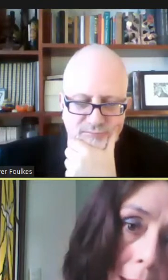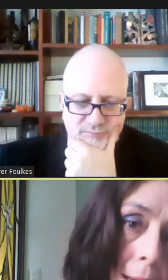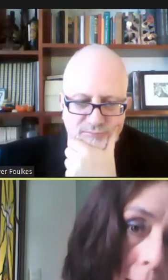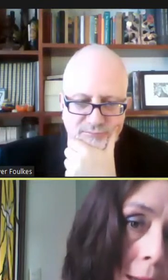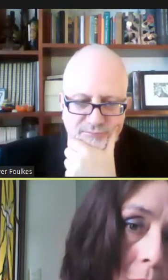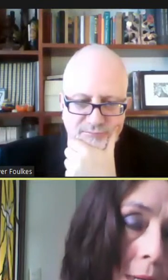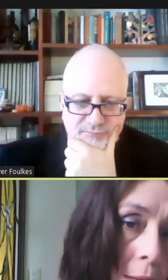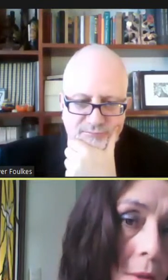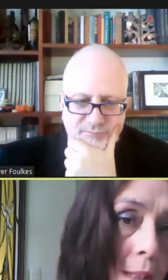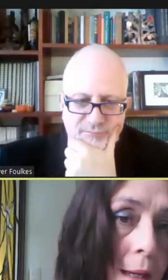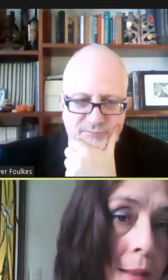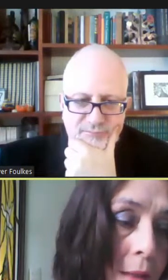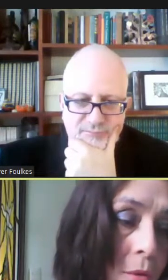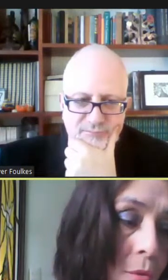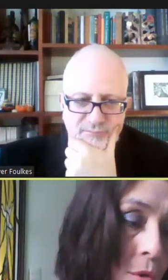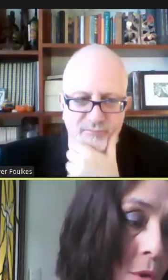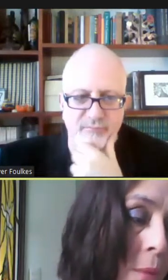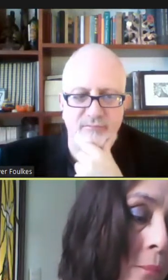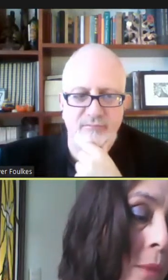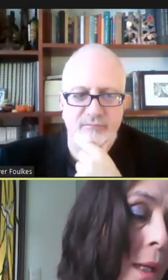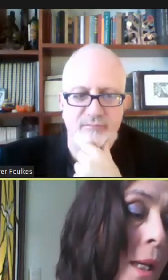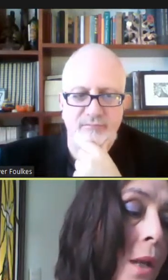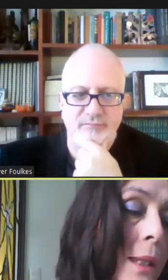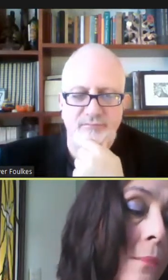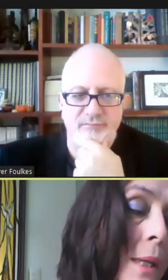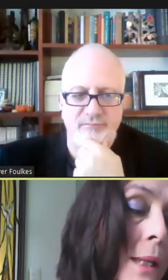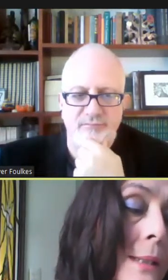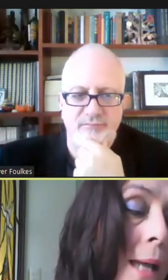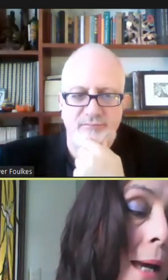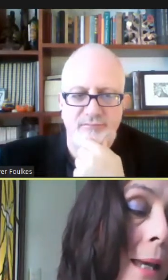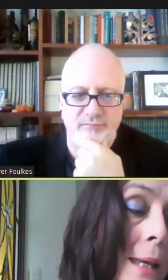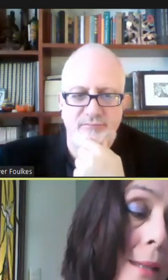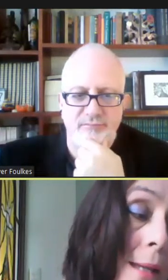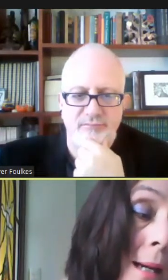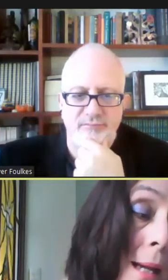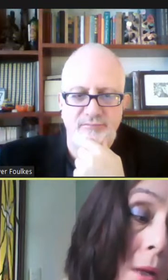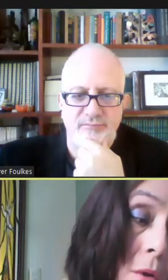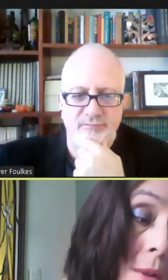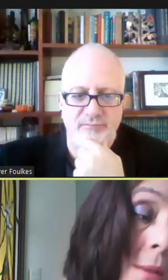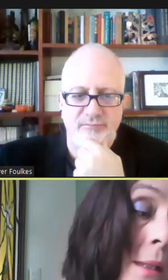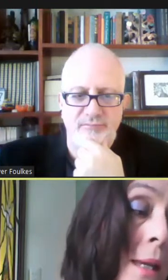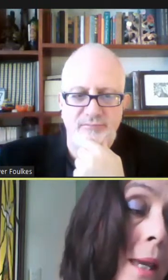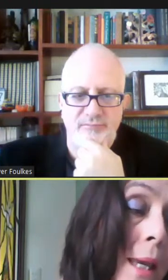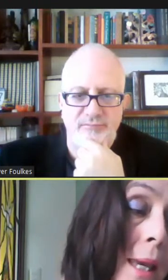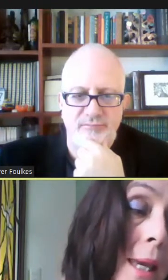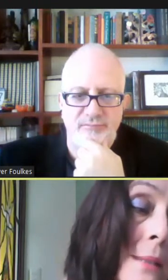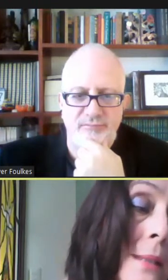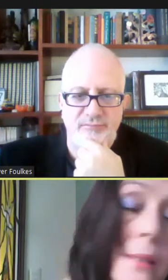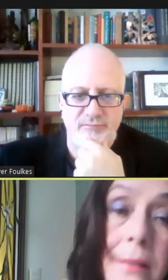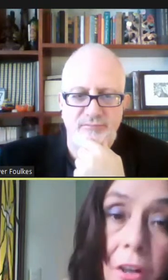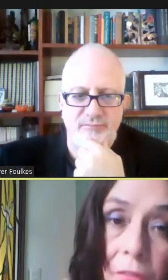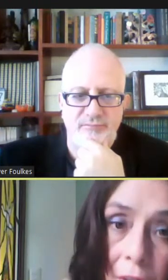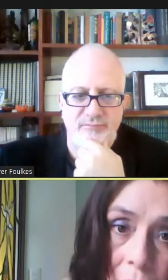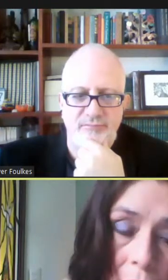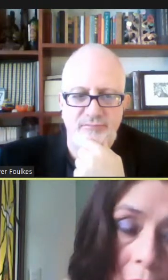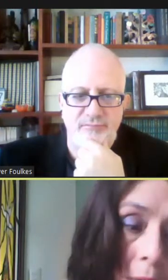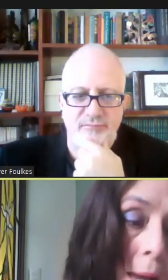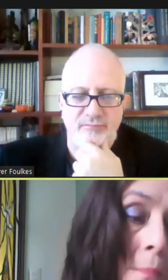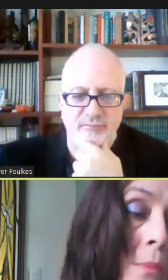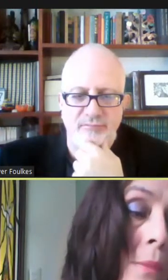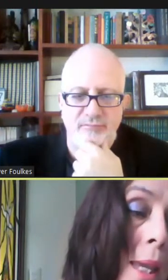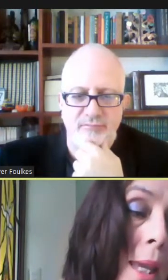para ayudarnos a la traducción. También está Edgar Lacoste, que es licenciado en